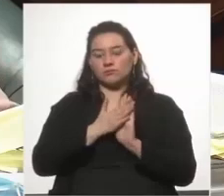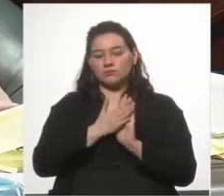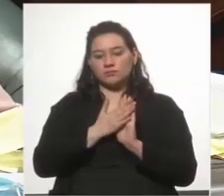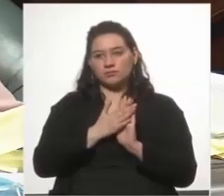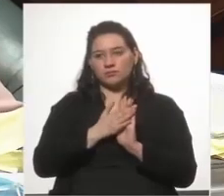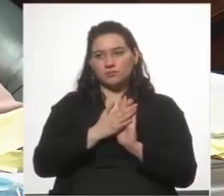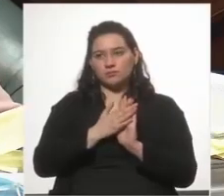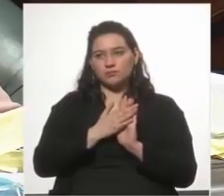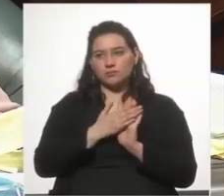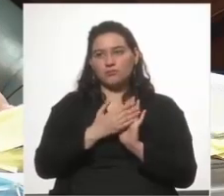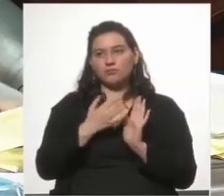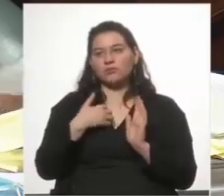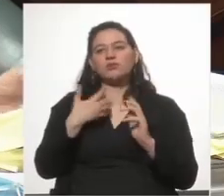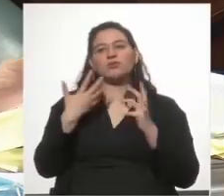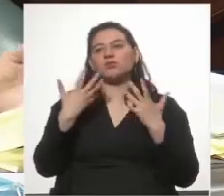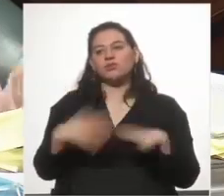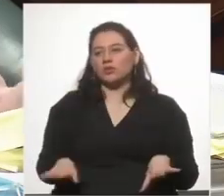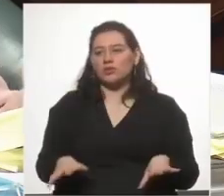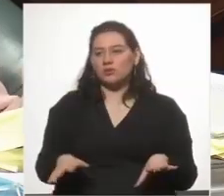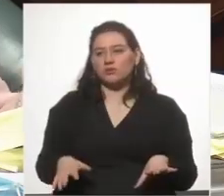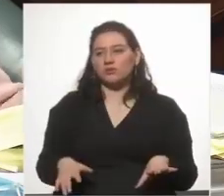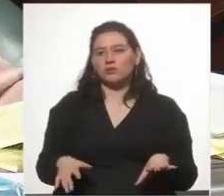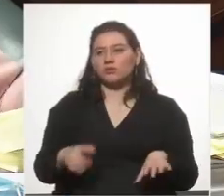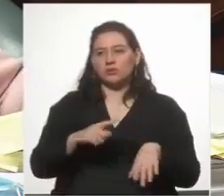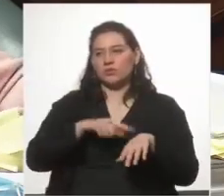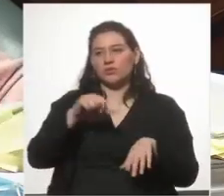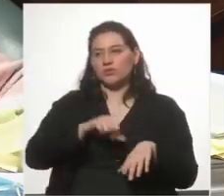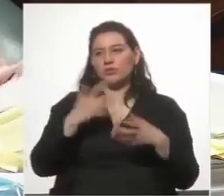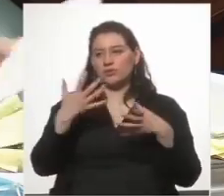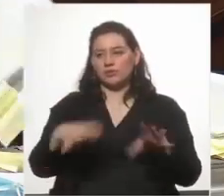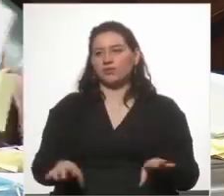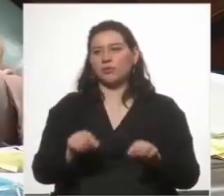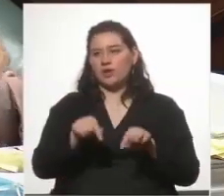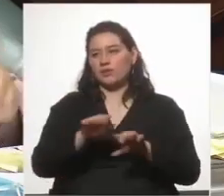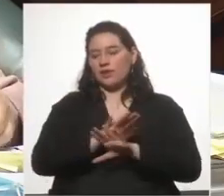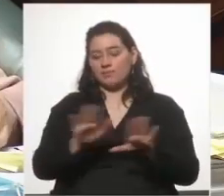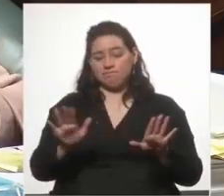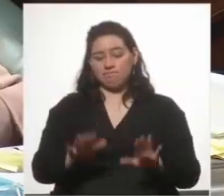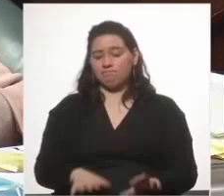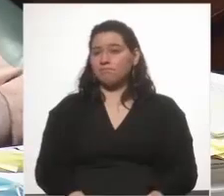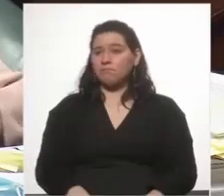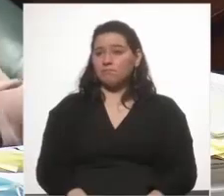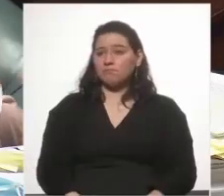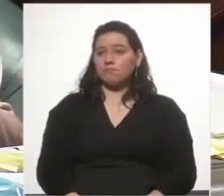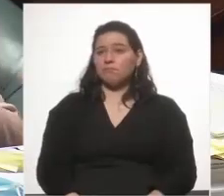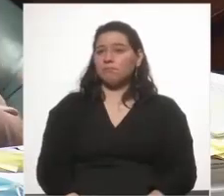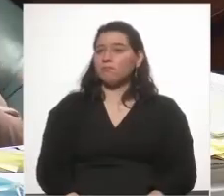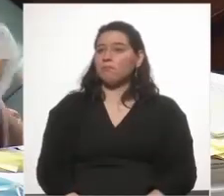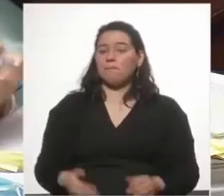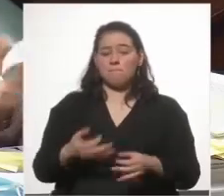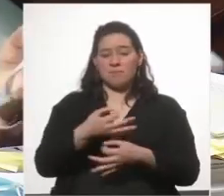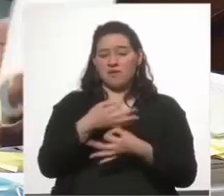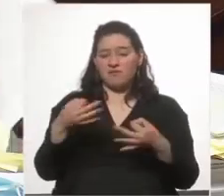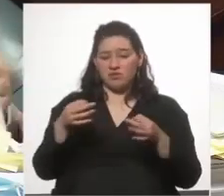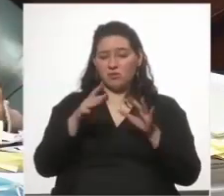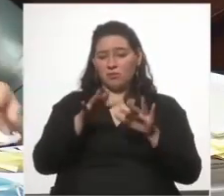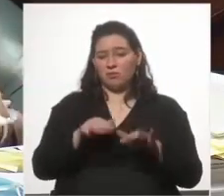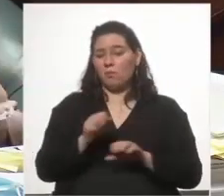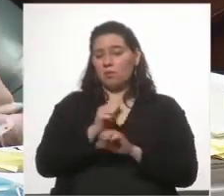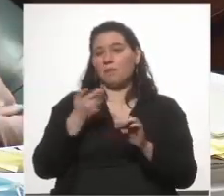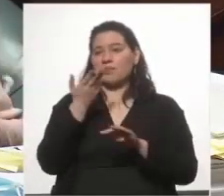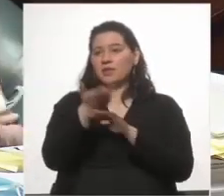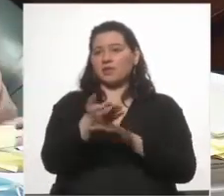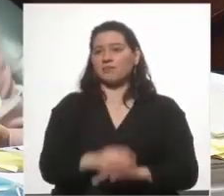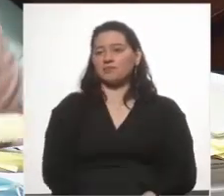Y no quiero sinceramente porque no tengo más tiempo. Acá está piden perfectamente la versión taquigráfica.